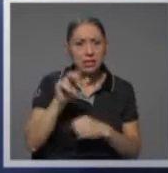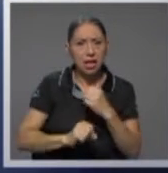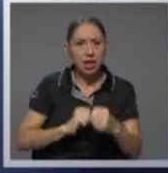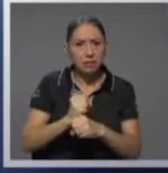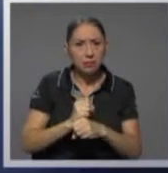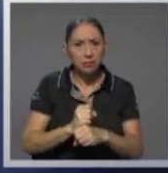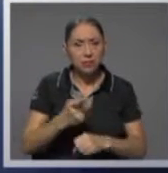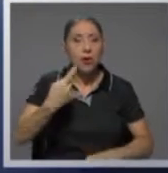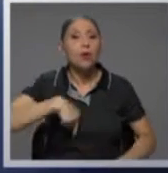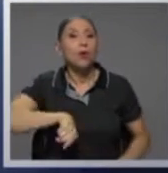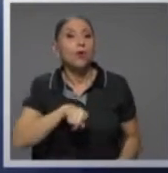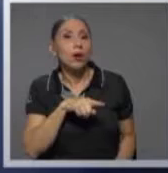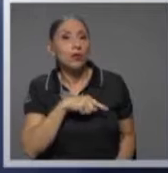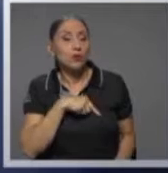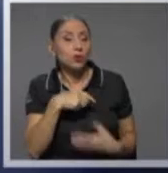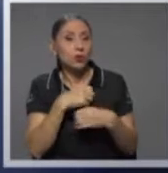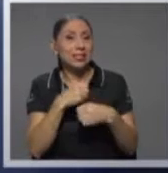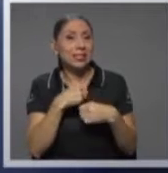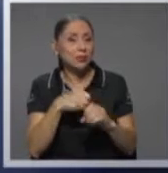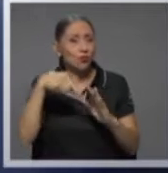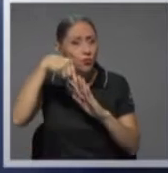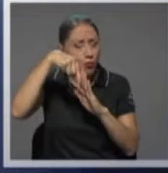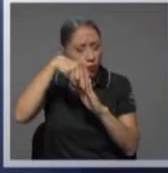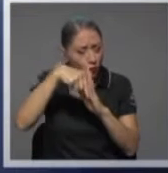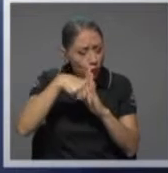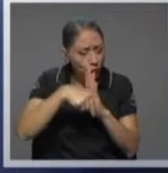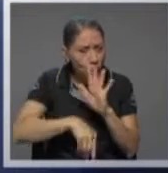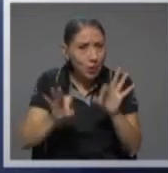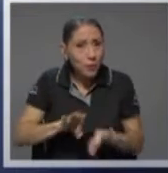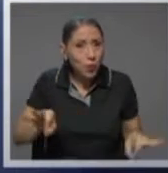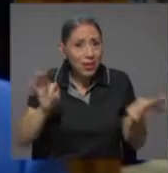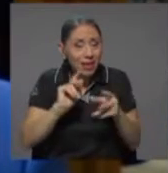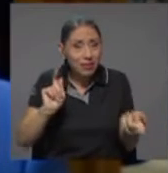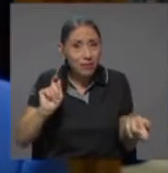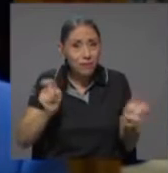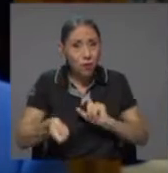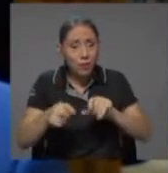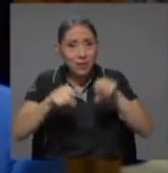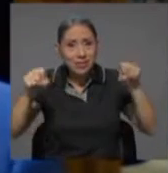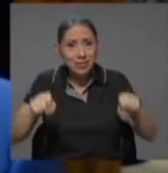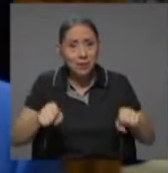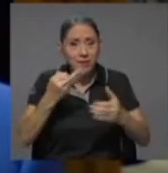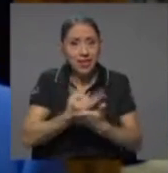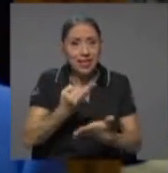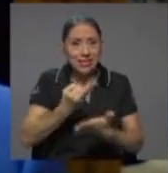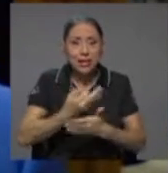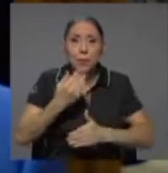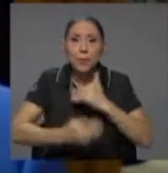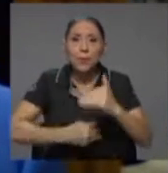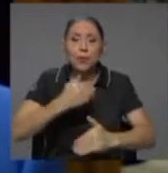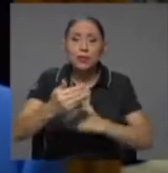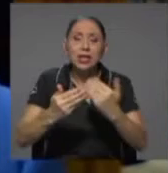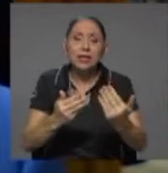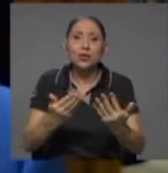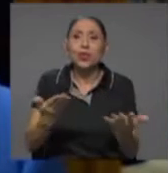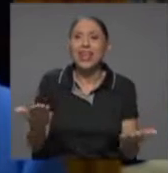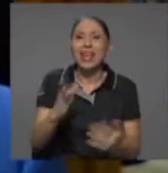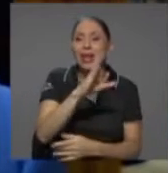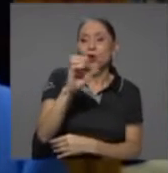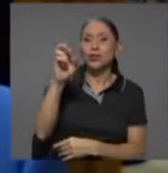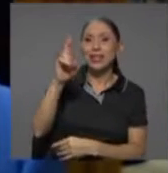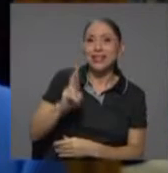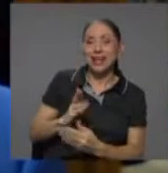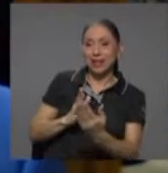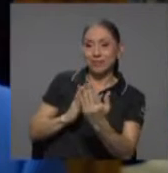lanzamos a hacer una reforma profunda y muy importante del sistema financiero en el proceso de acceso de Costa Rica a la OVPE.